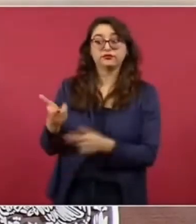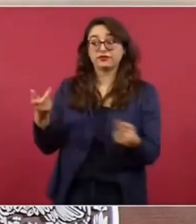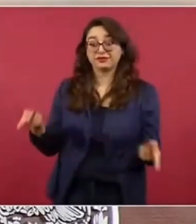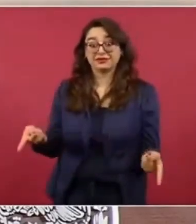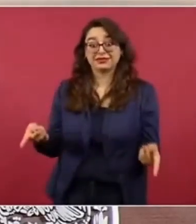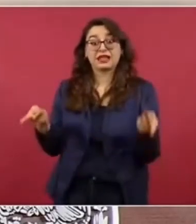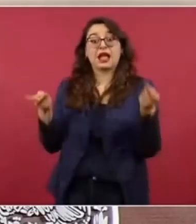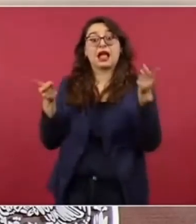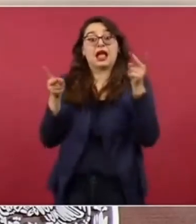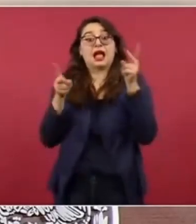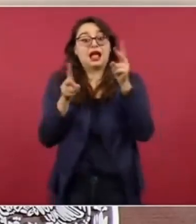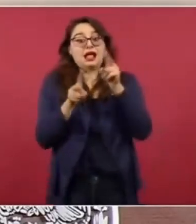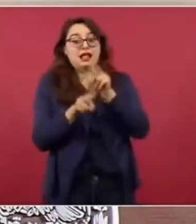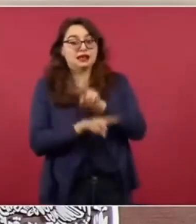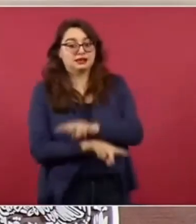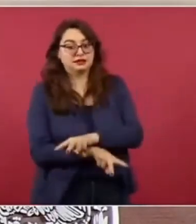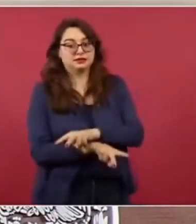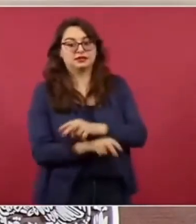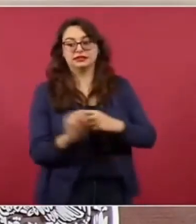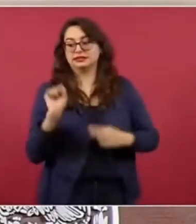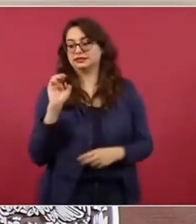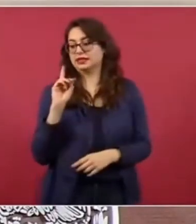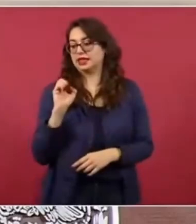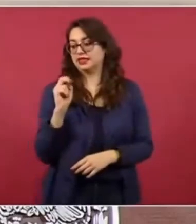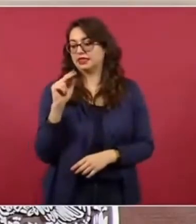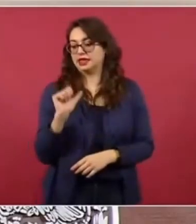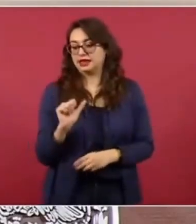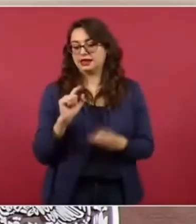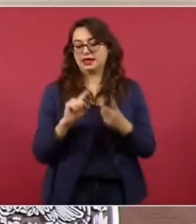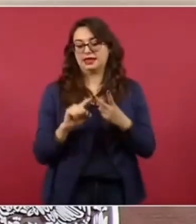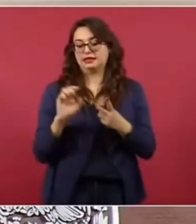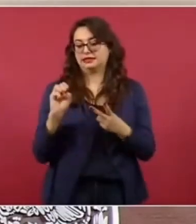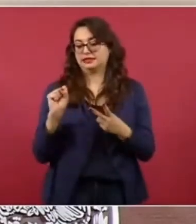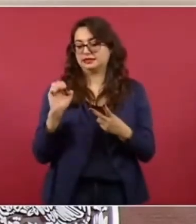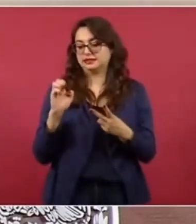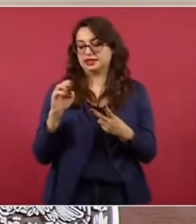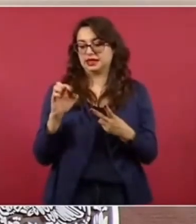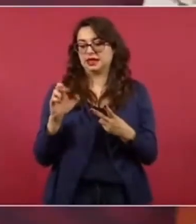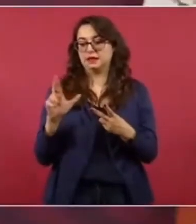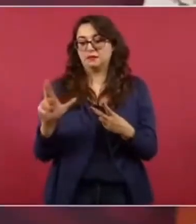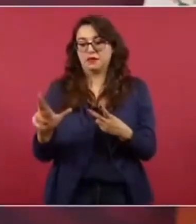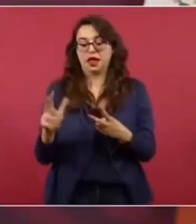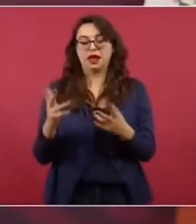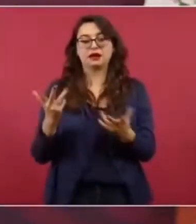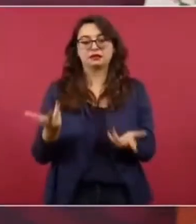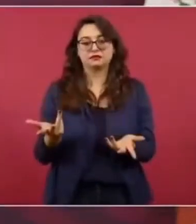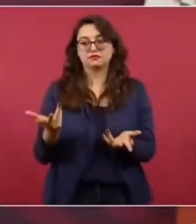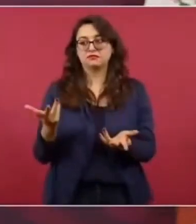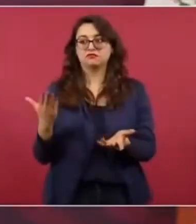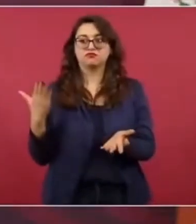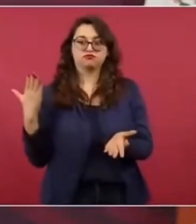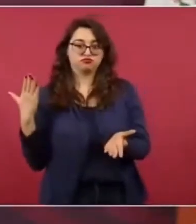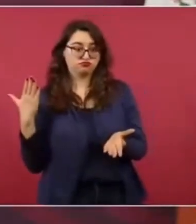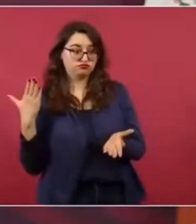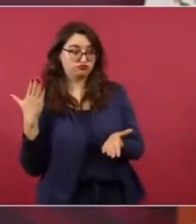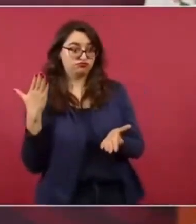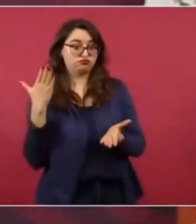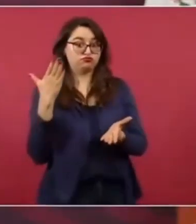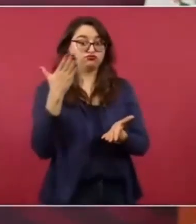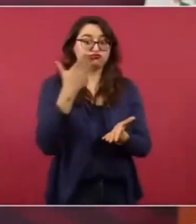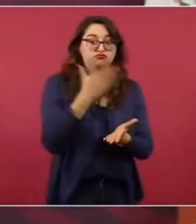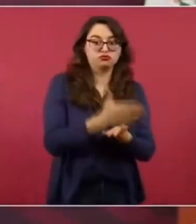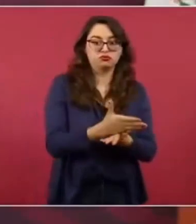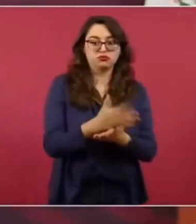defensa del puerto de Progreso o de Cancún